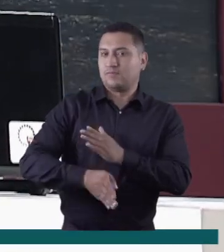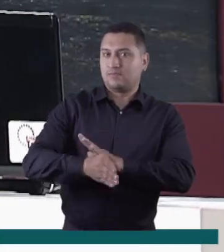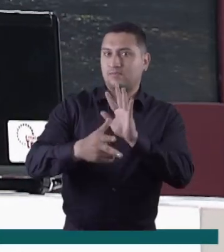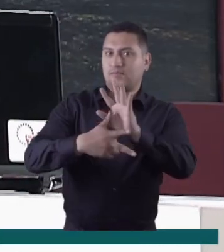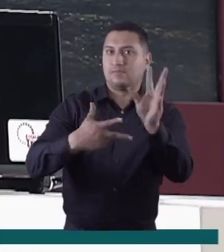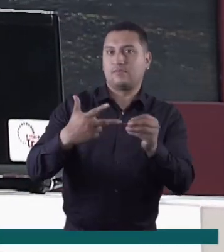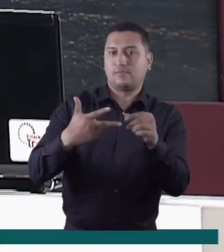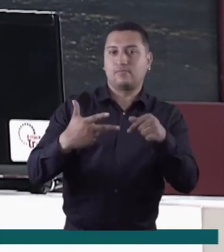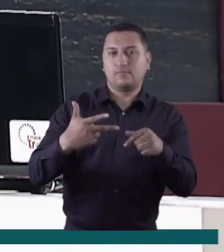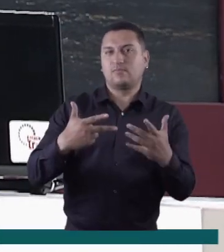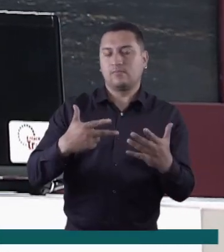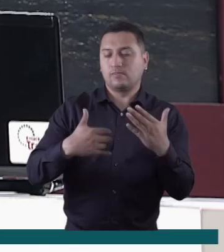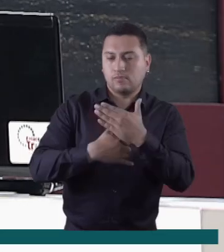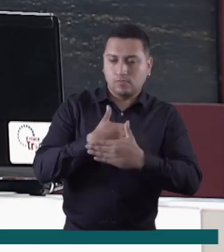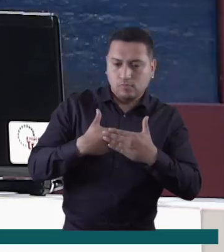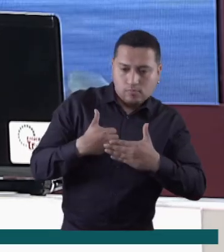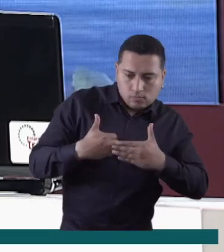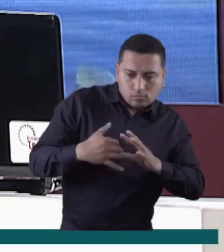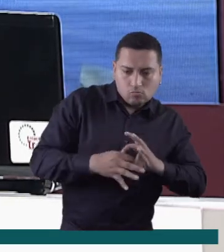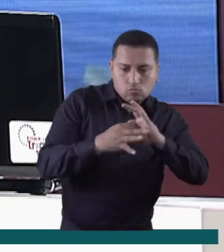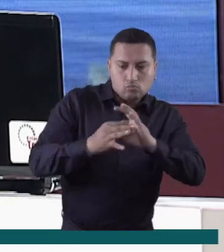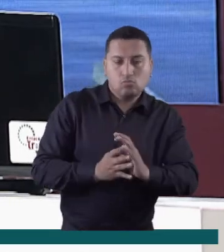Continuamos en Enlace 13, periodismo